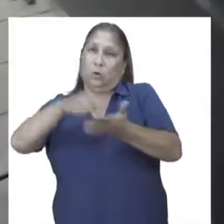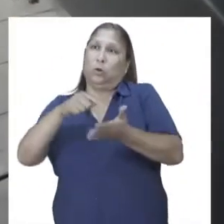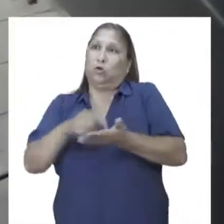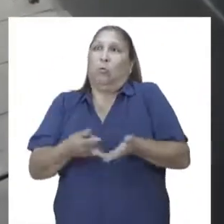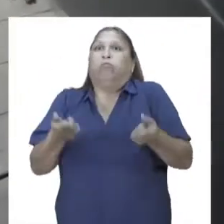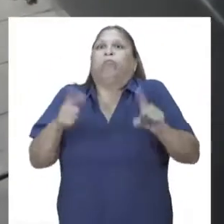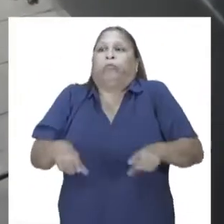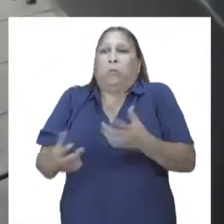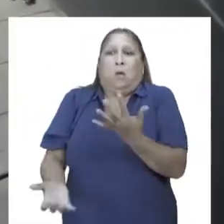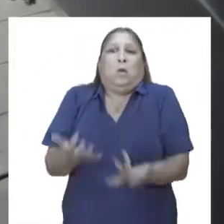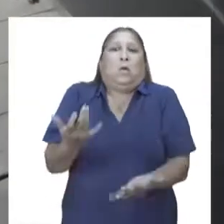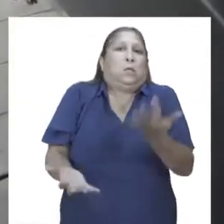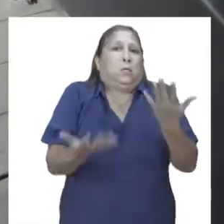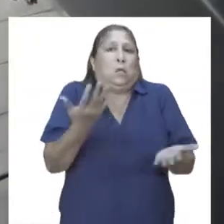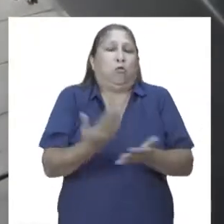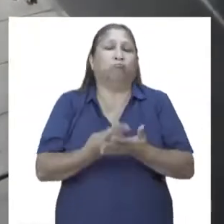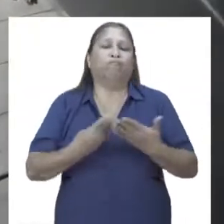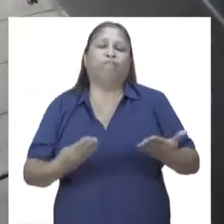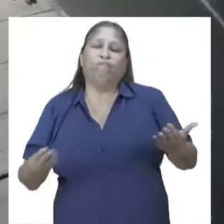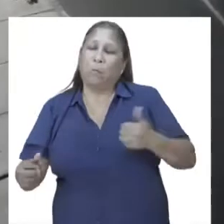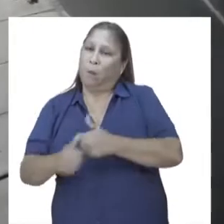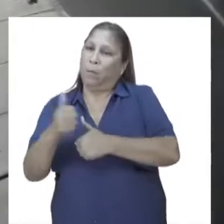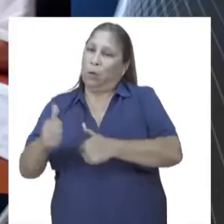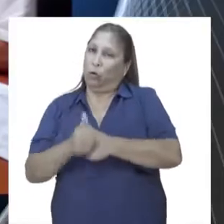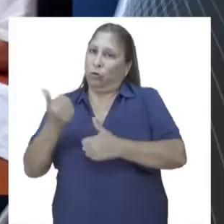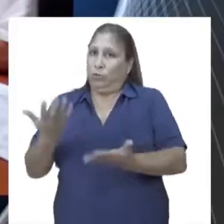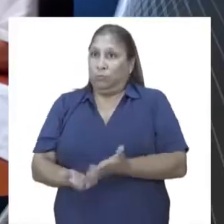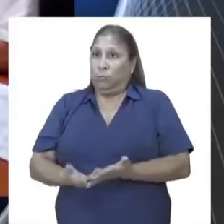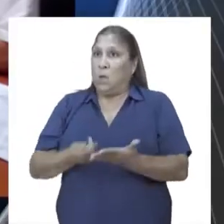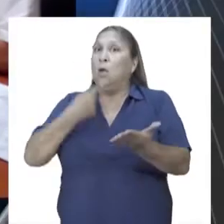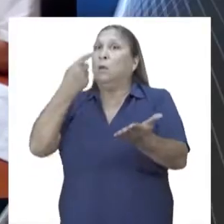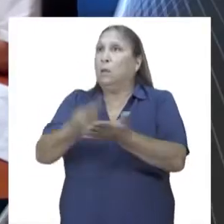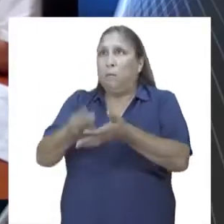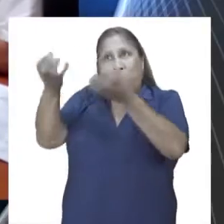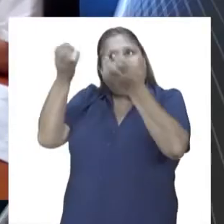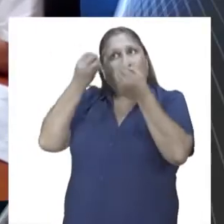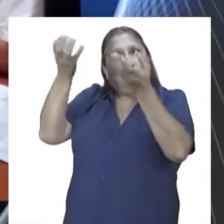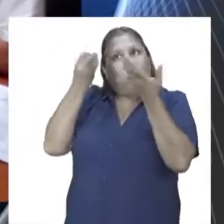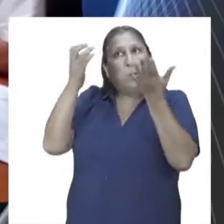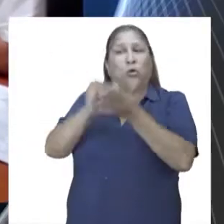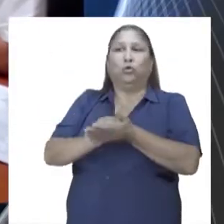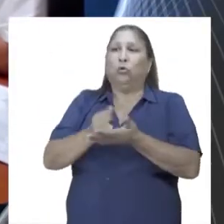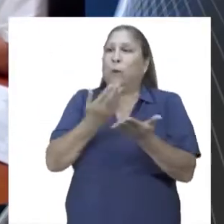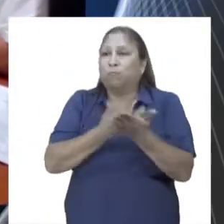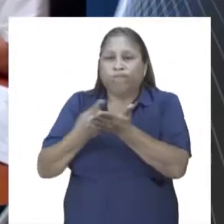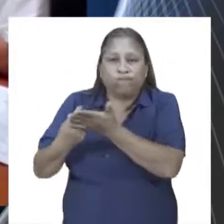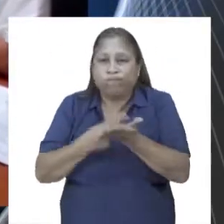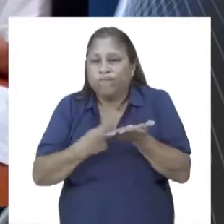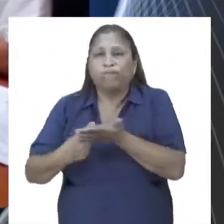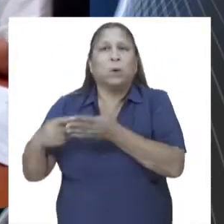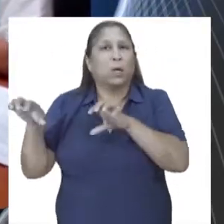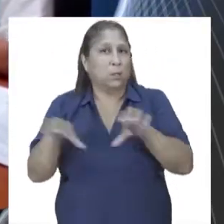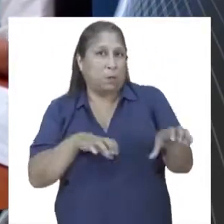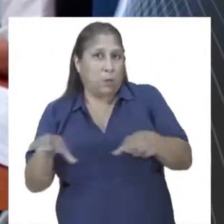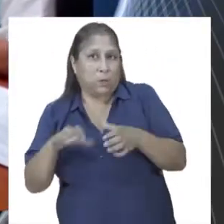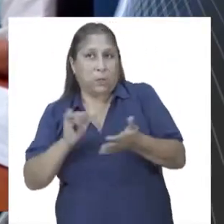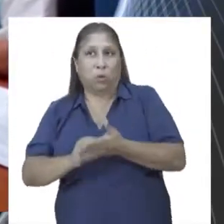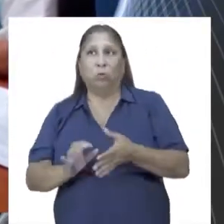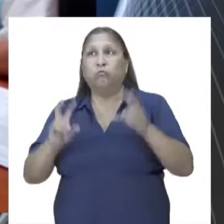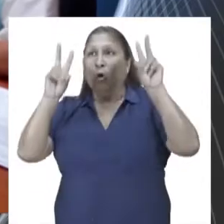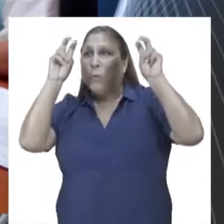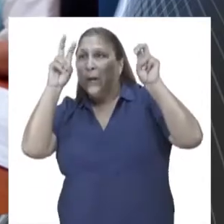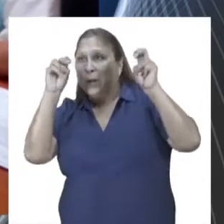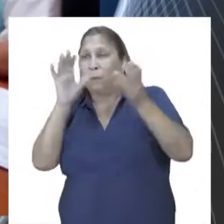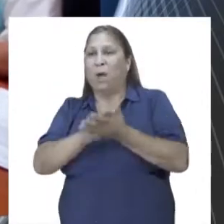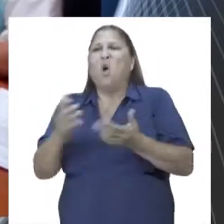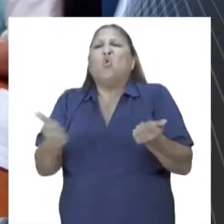ocurrencia de incendios por materiales peligrosos. También se recibió información sobre las coordinaciones que se vienen realizando en relación a las